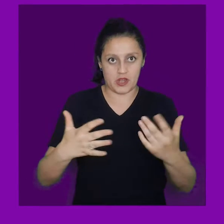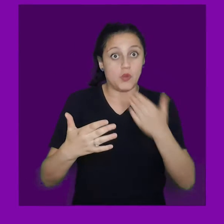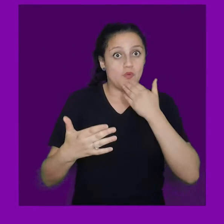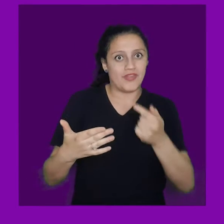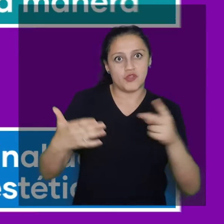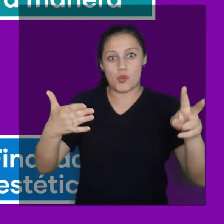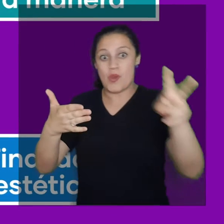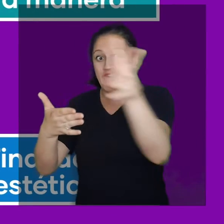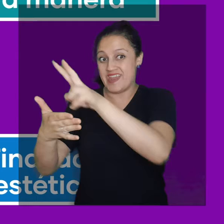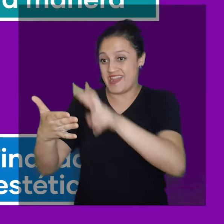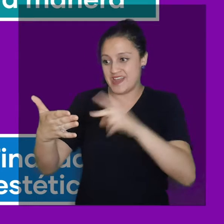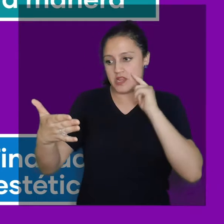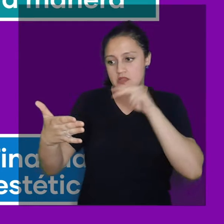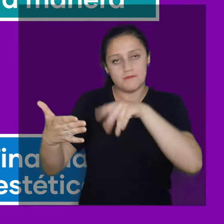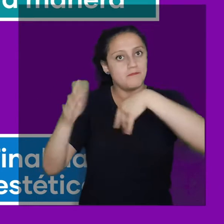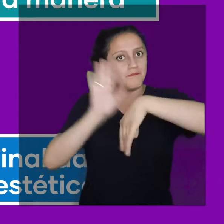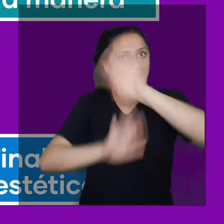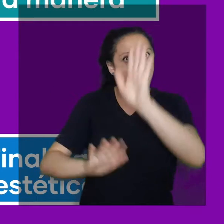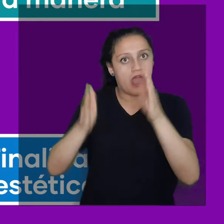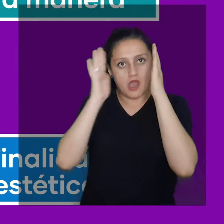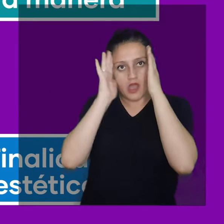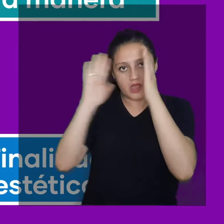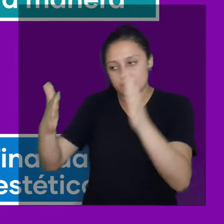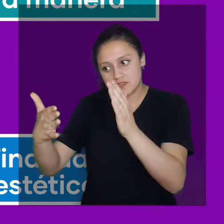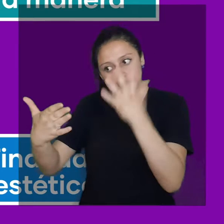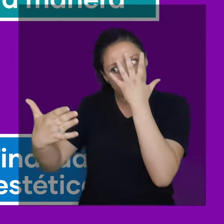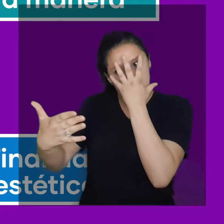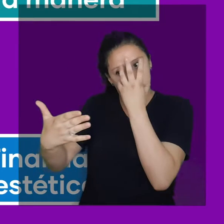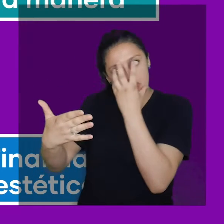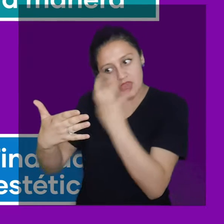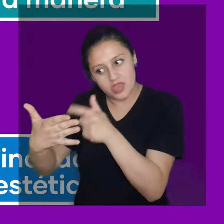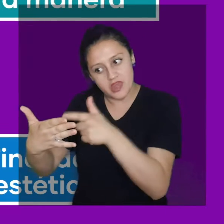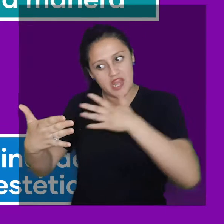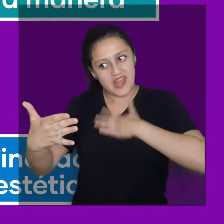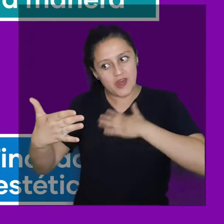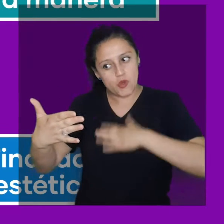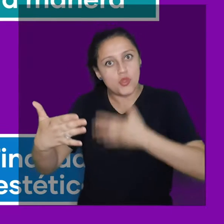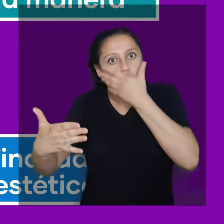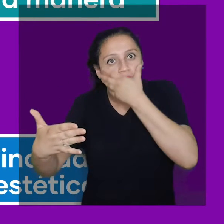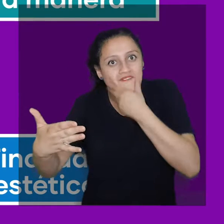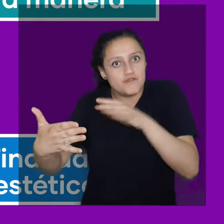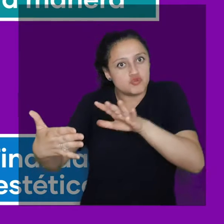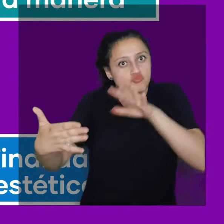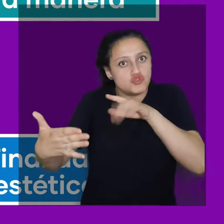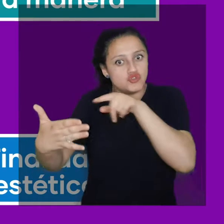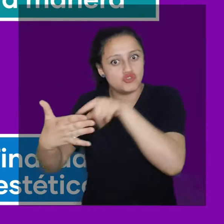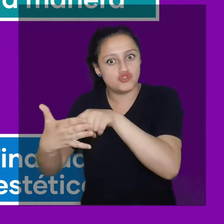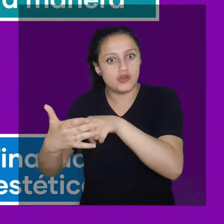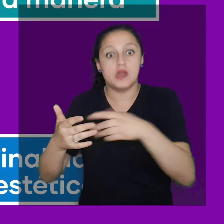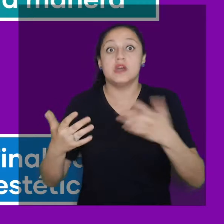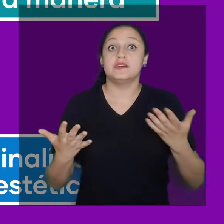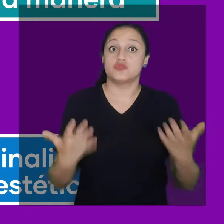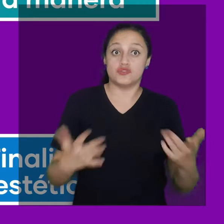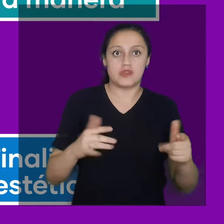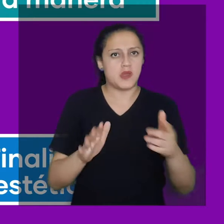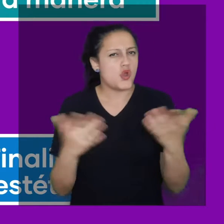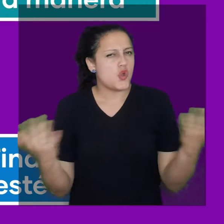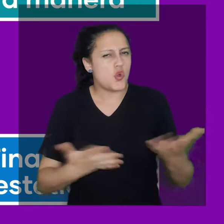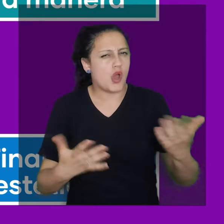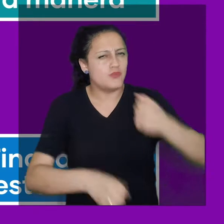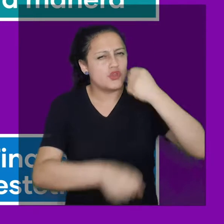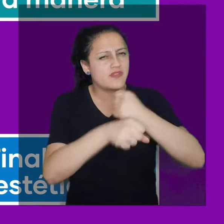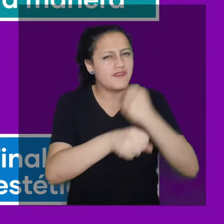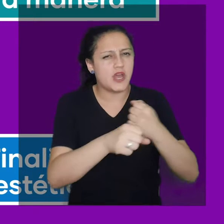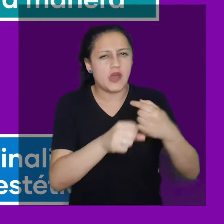Cuando hablamos de escritura creativa, entonces nos referimos a textos que se ocupan de comunicar de otra manera con una